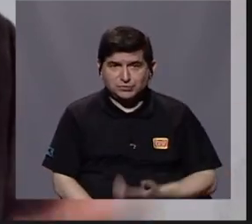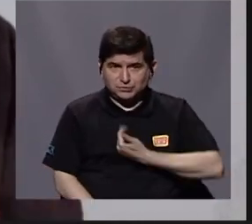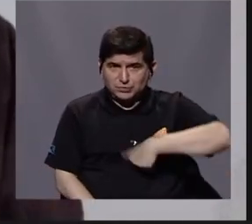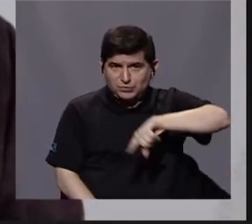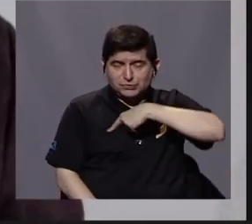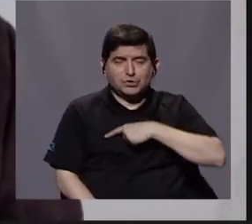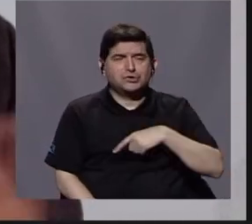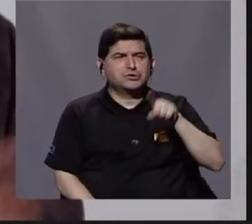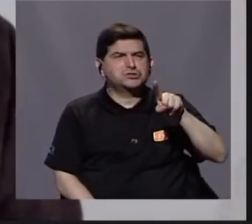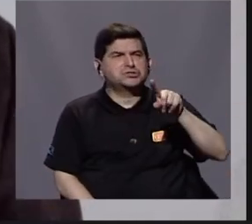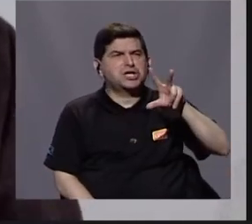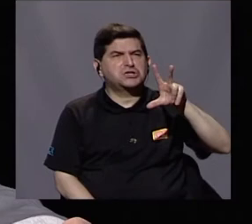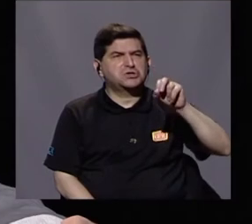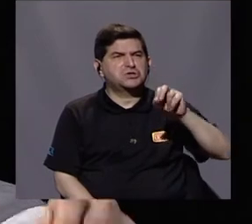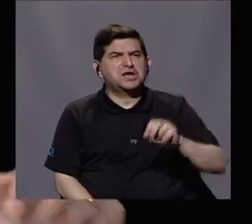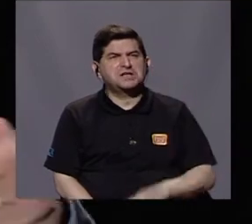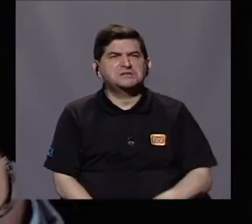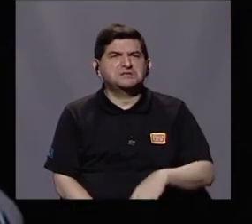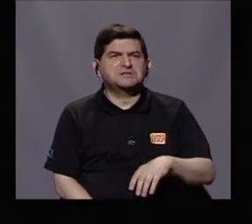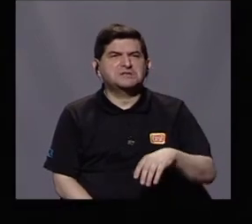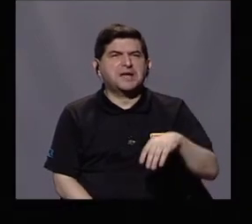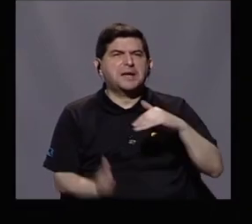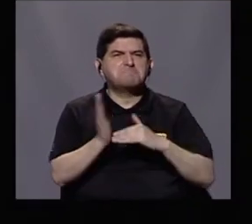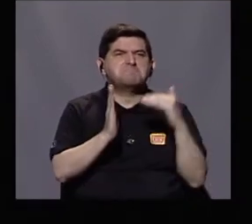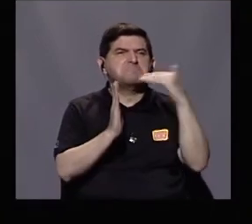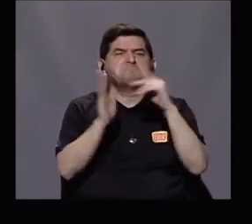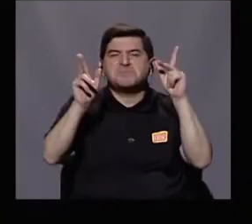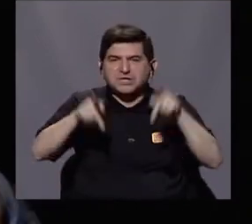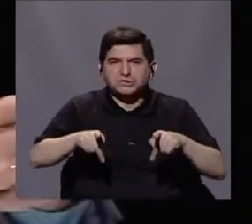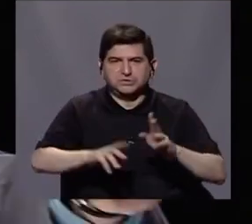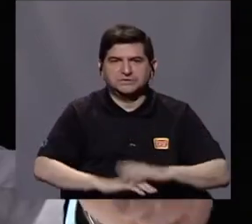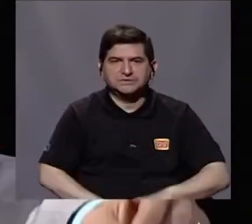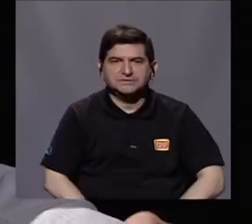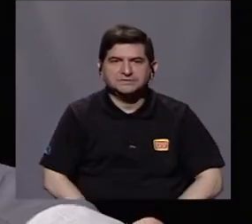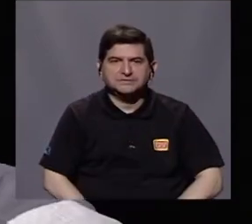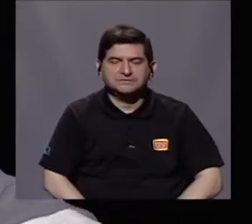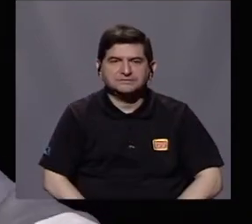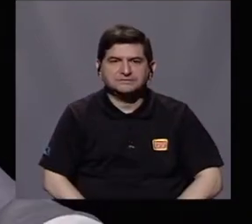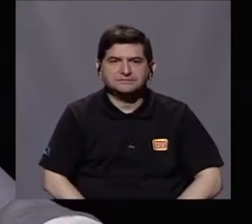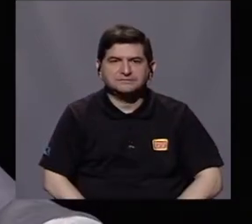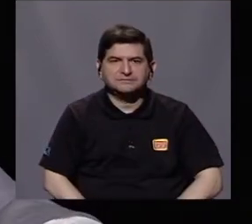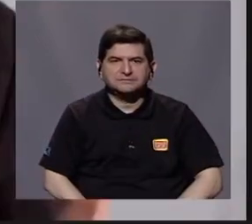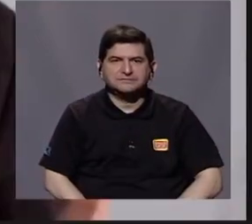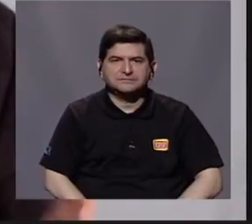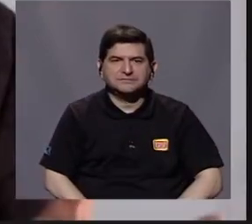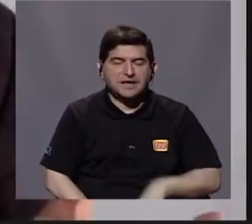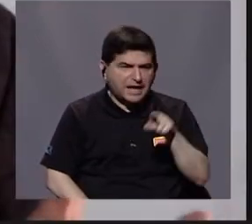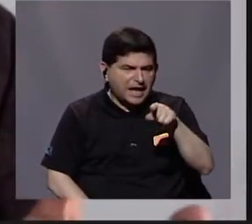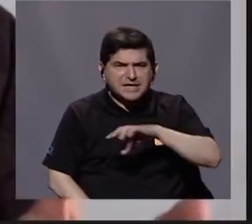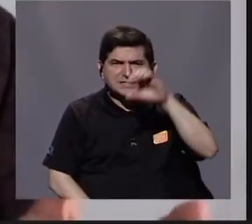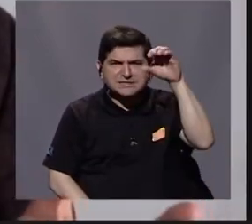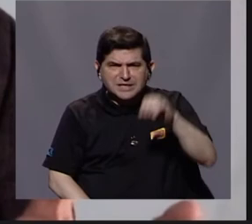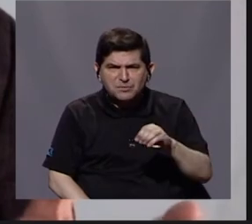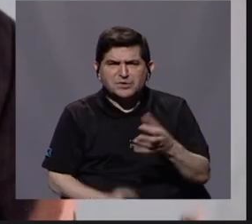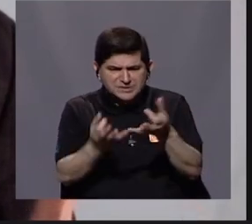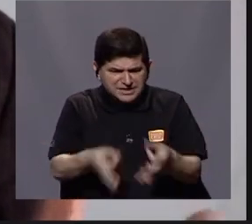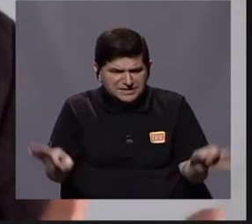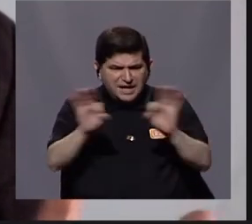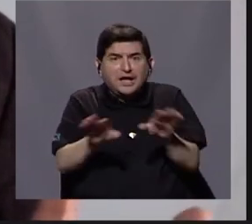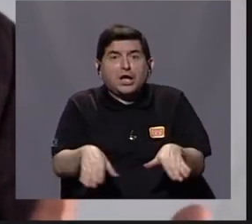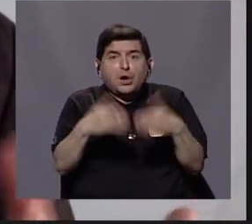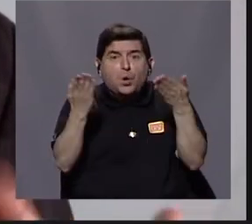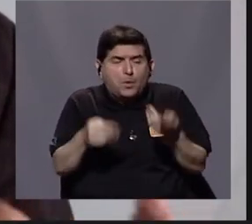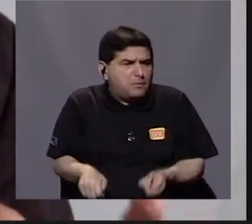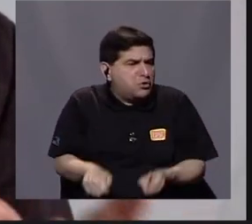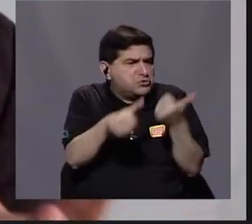130, 120 y tantos millones de habitantes. ¿Cómo es que alcanzábamos ese porcentaje tan importante de